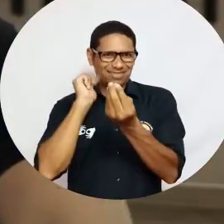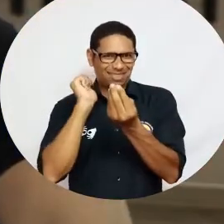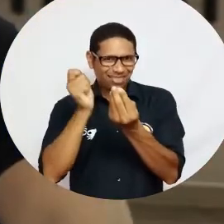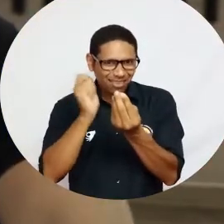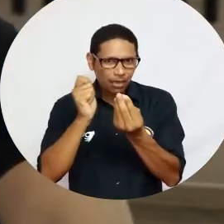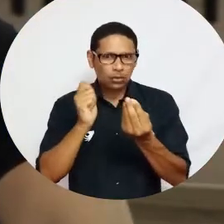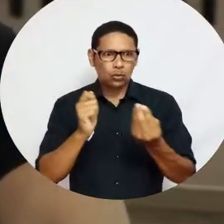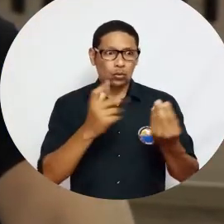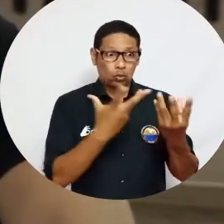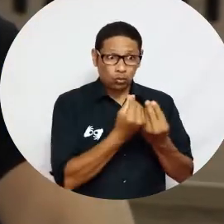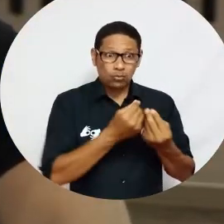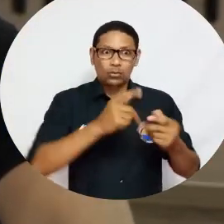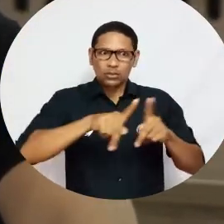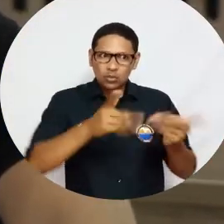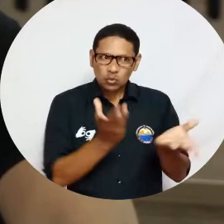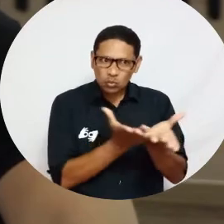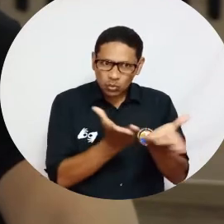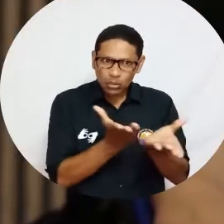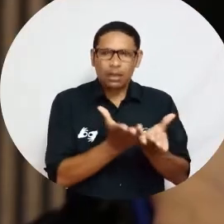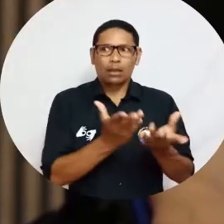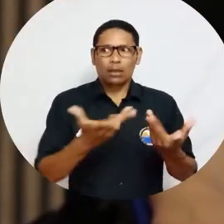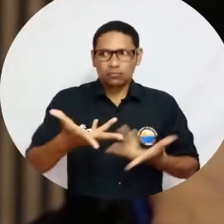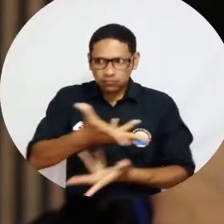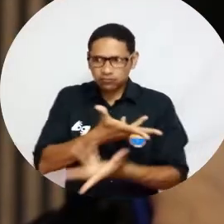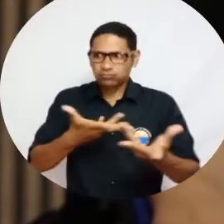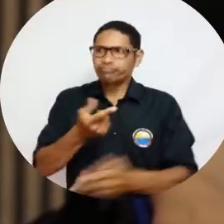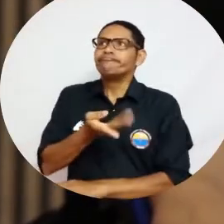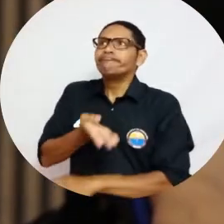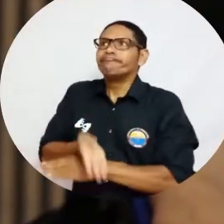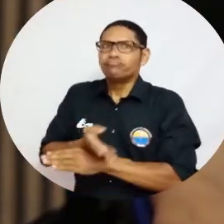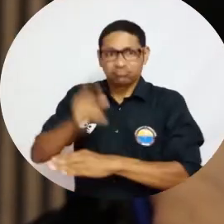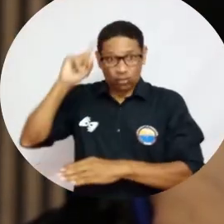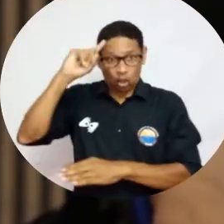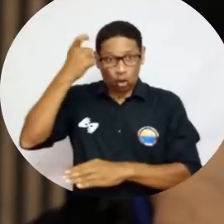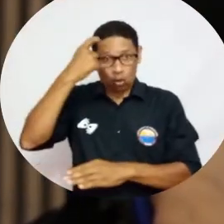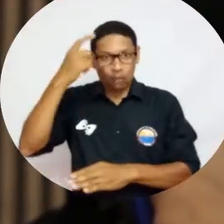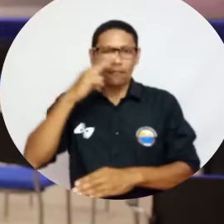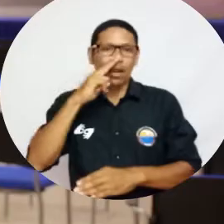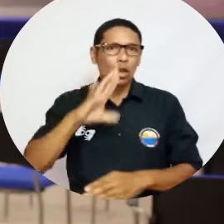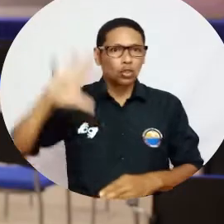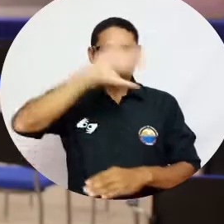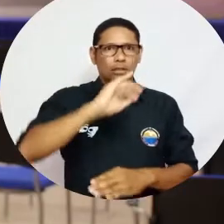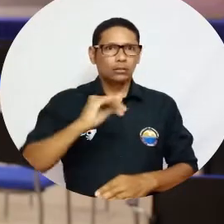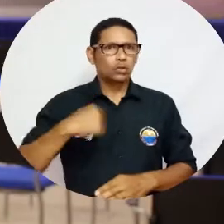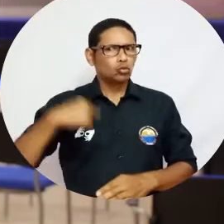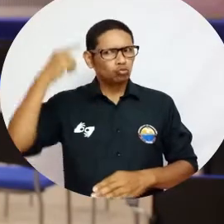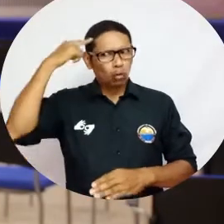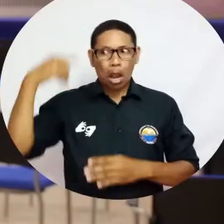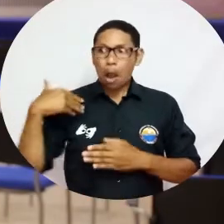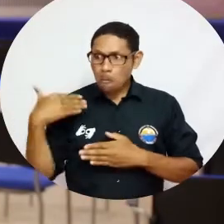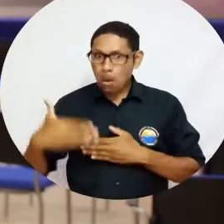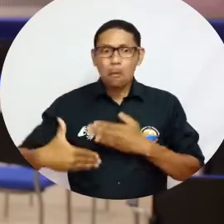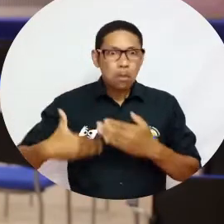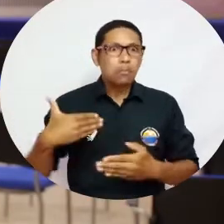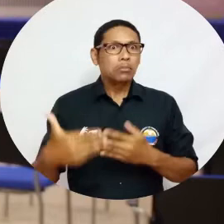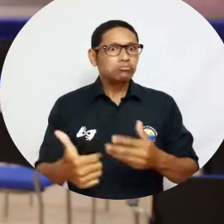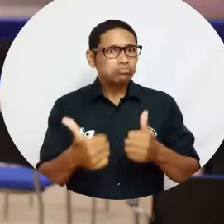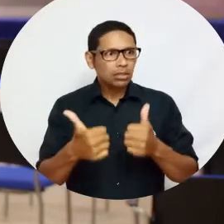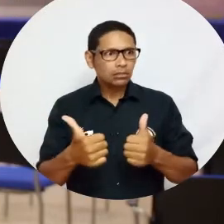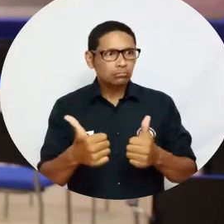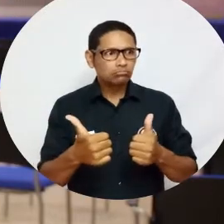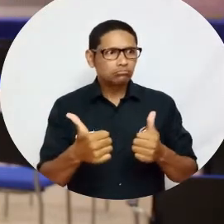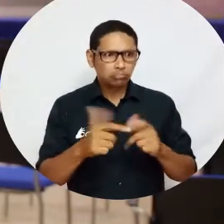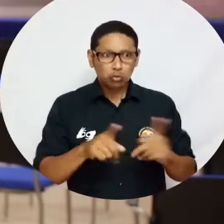de los sindicatos y de los estudiantes en ese pliego de peticiones para presentar al Gobierno Nacional. Creo que hemos avanzado muchísimo, los